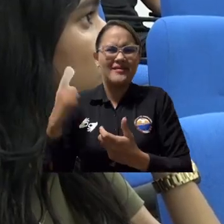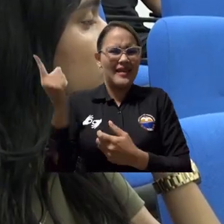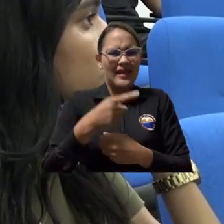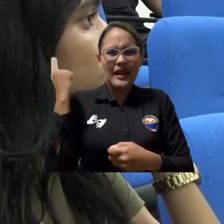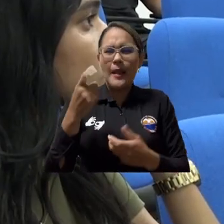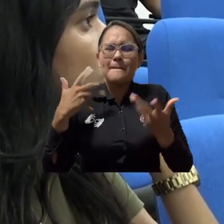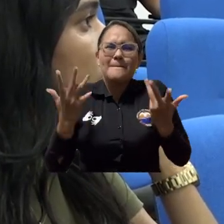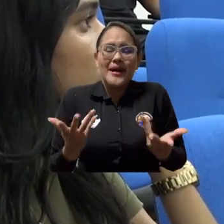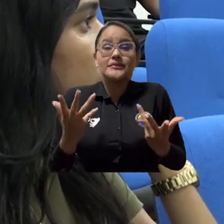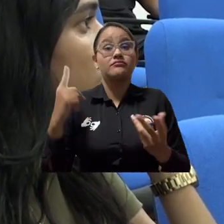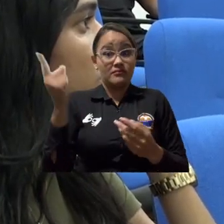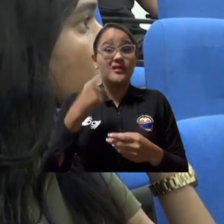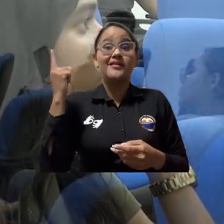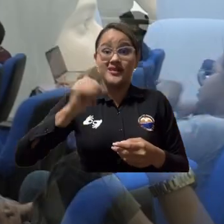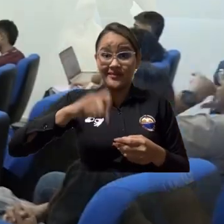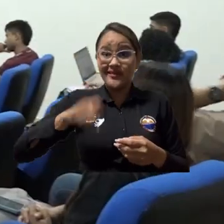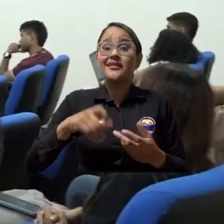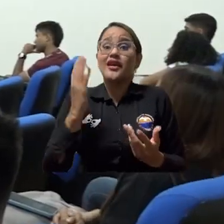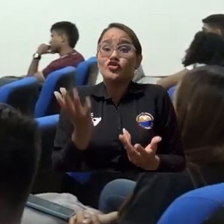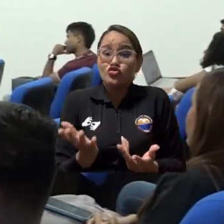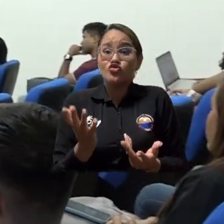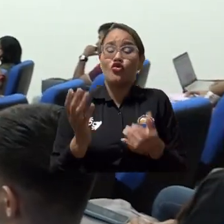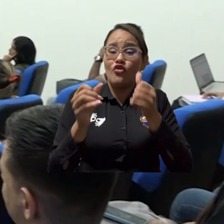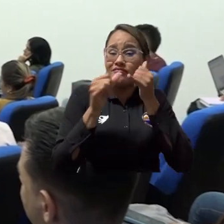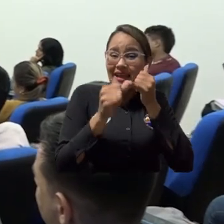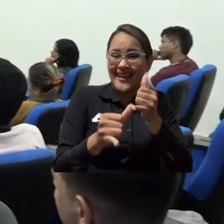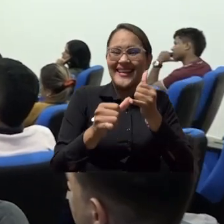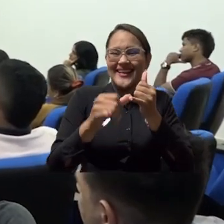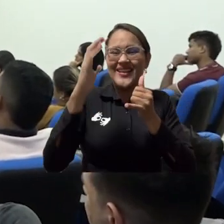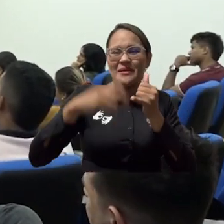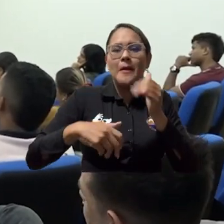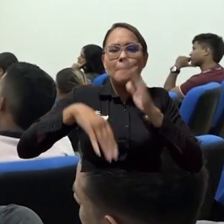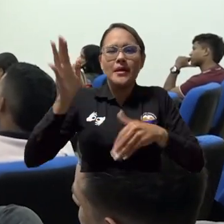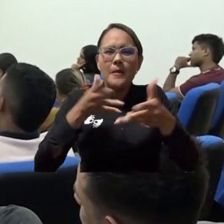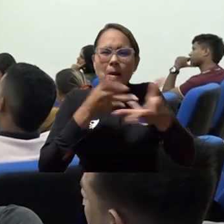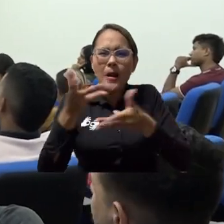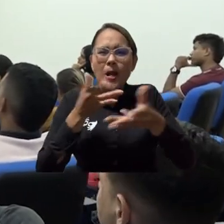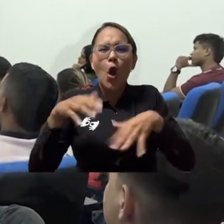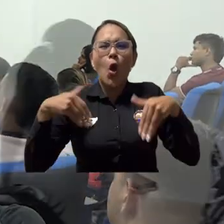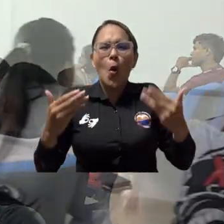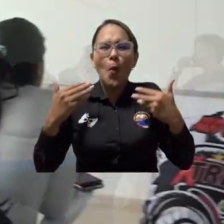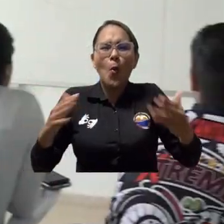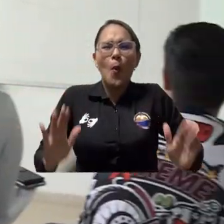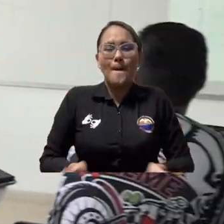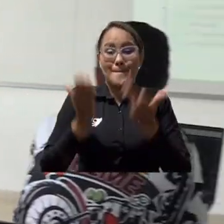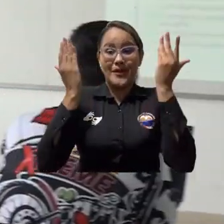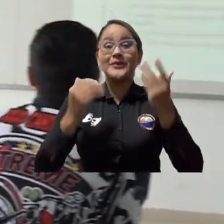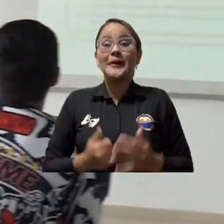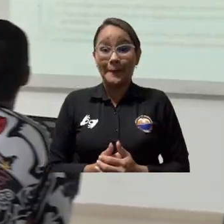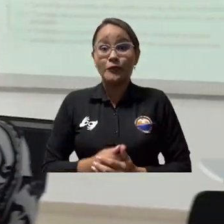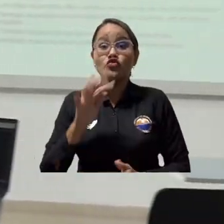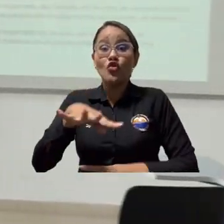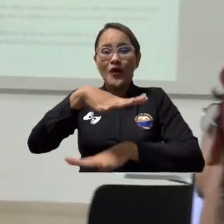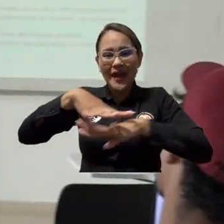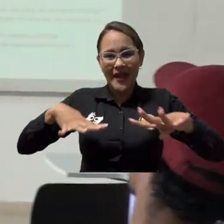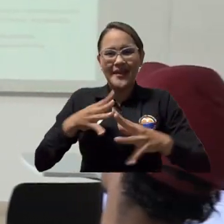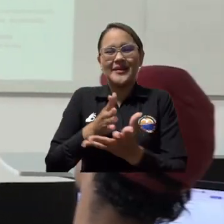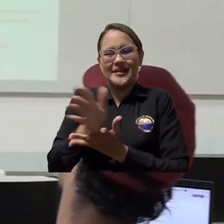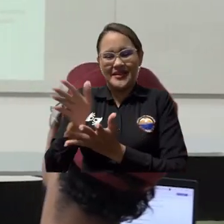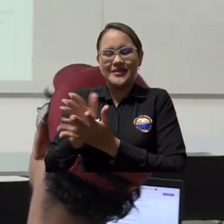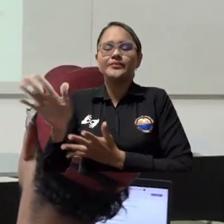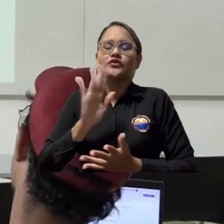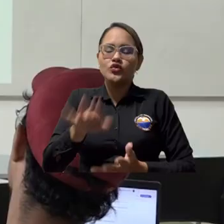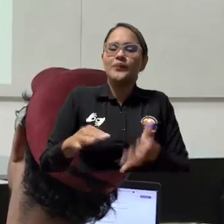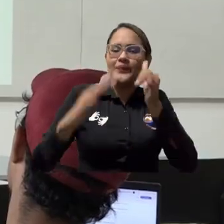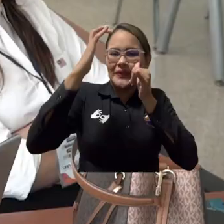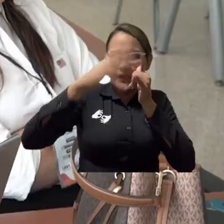todos los sectores, se necesitan ingenieros industriales y que pueden mejorar y optimizar los procesos indistintamente de la empresa en la que se encuentran. Desde la red de